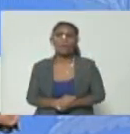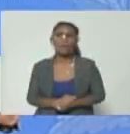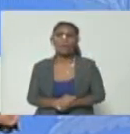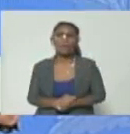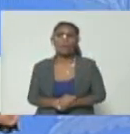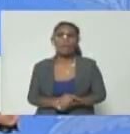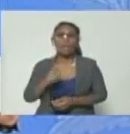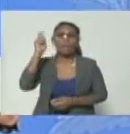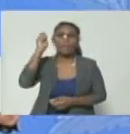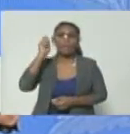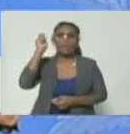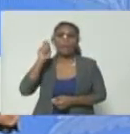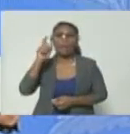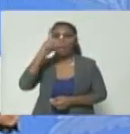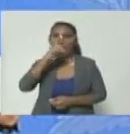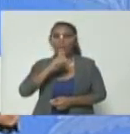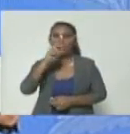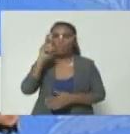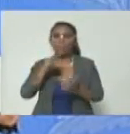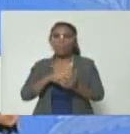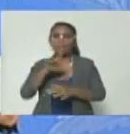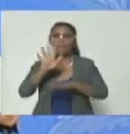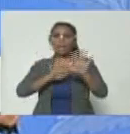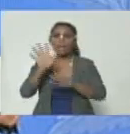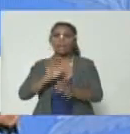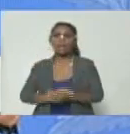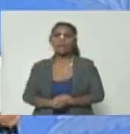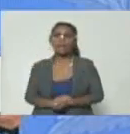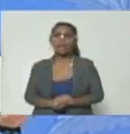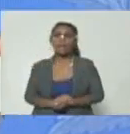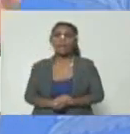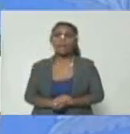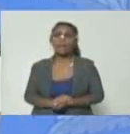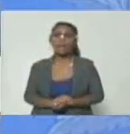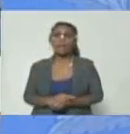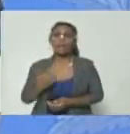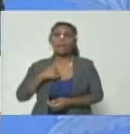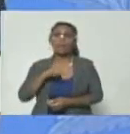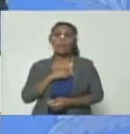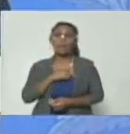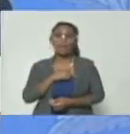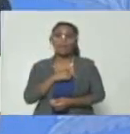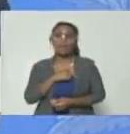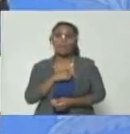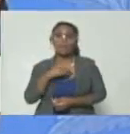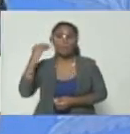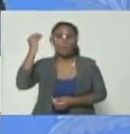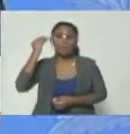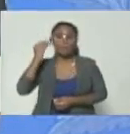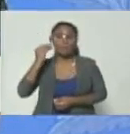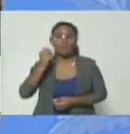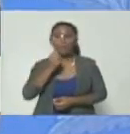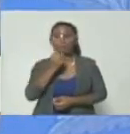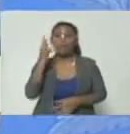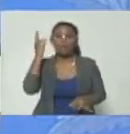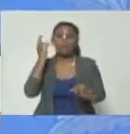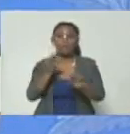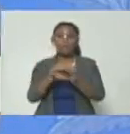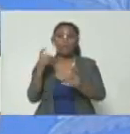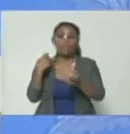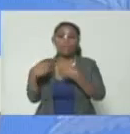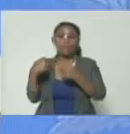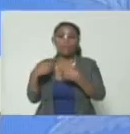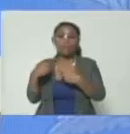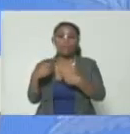diputado en el año dos mil quince nosotros tenemos que presumir la buena fe de los negociadores